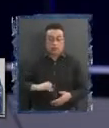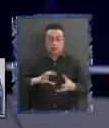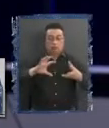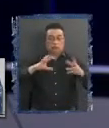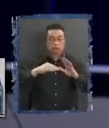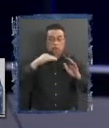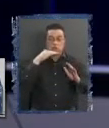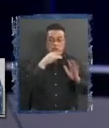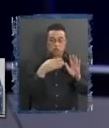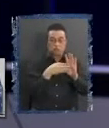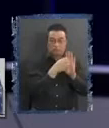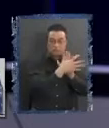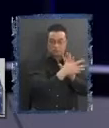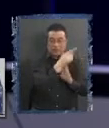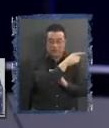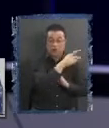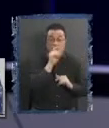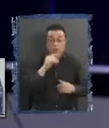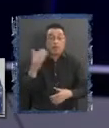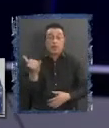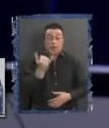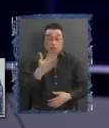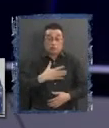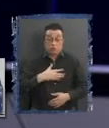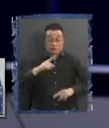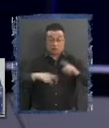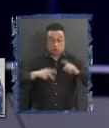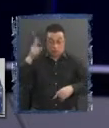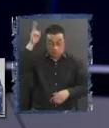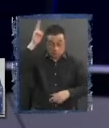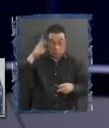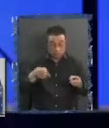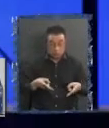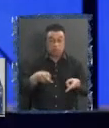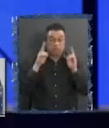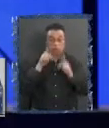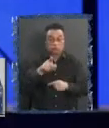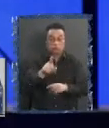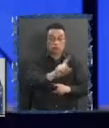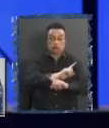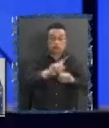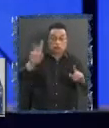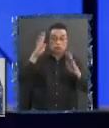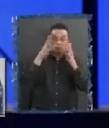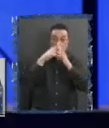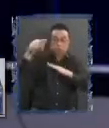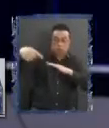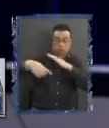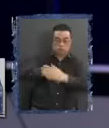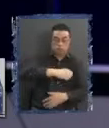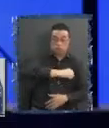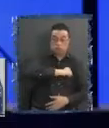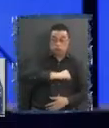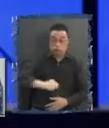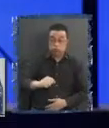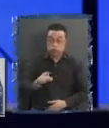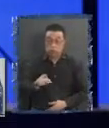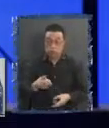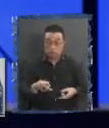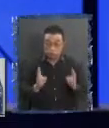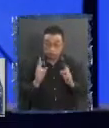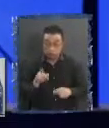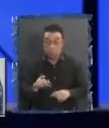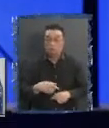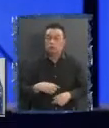ocurre ahora, ¿la autonomía territorial indígena permitiría que ustedes, por ejemplo, no dejaran entrar a los militares o a los carabineros a esos territorios? No se trata